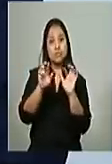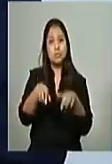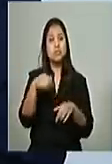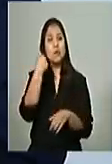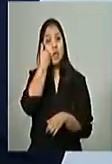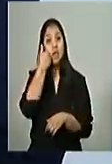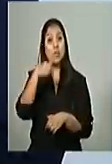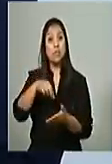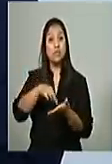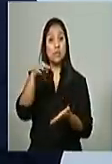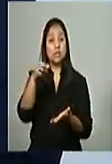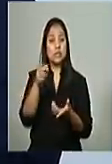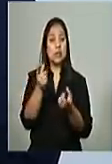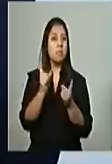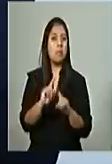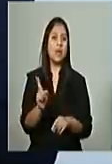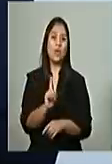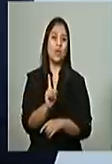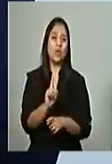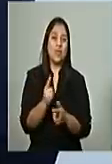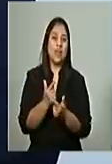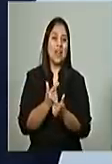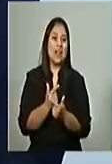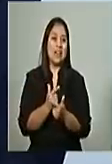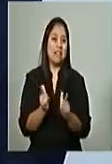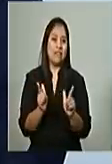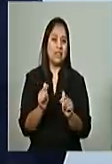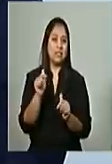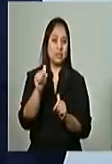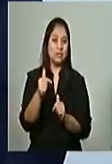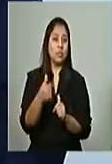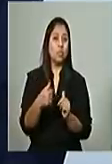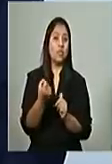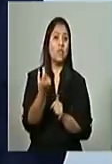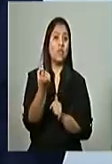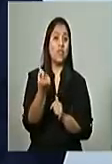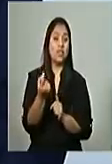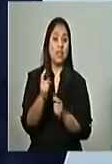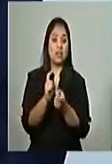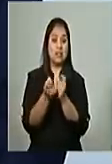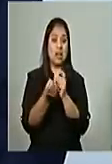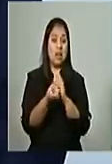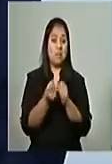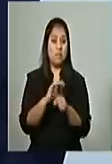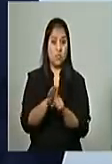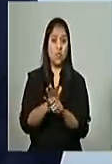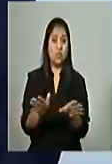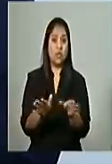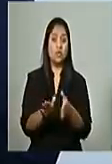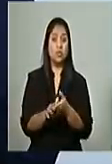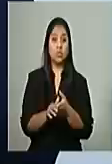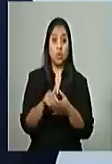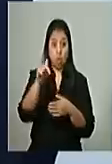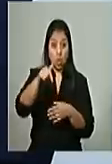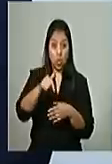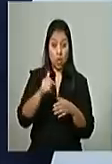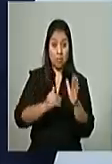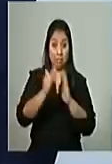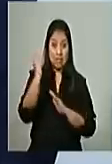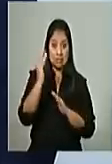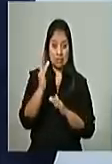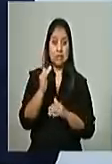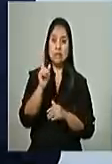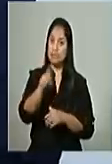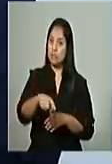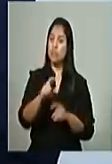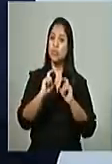Pero no estamos libres de la evolución de este virus. Hoy más que nunca tenemos que cuidarnos